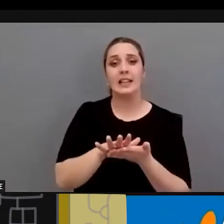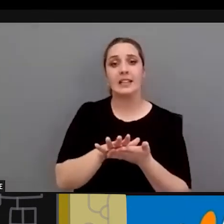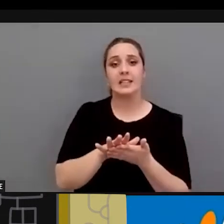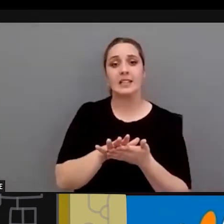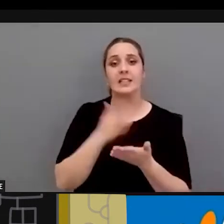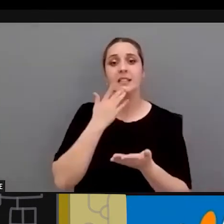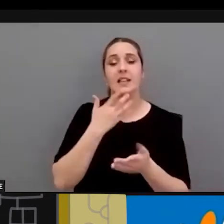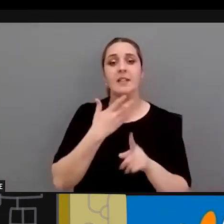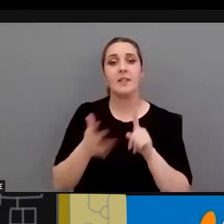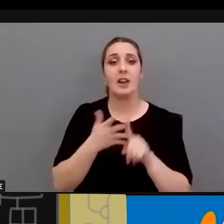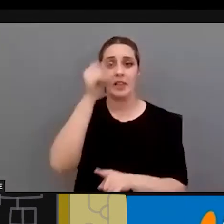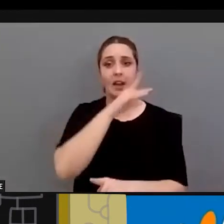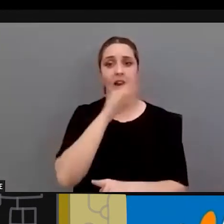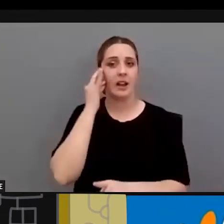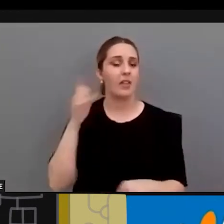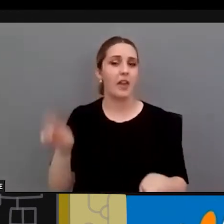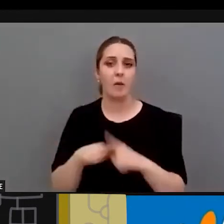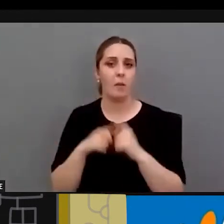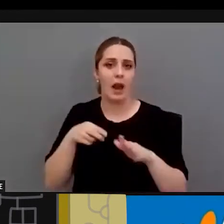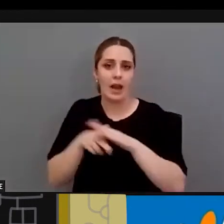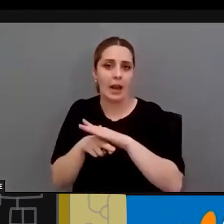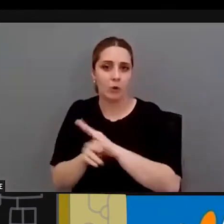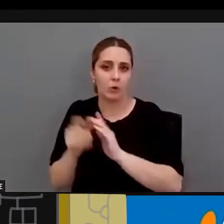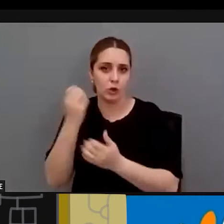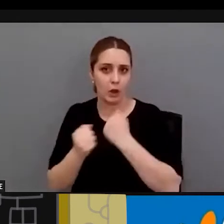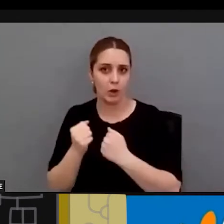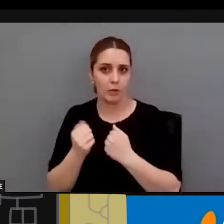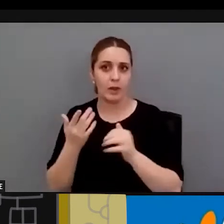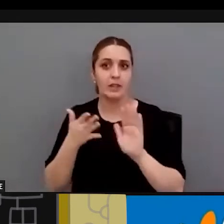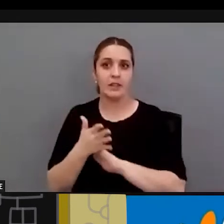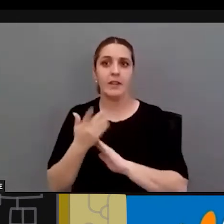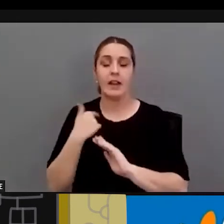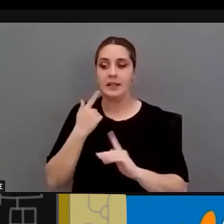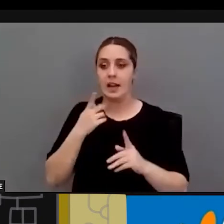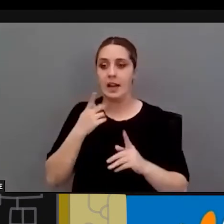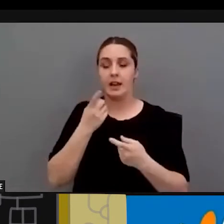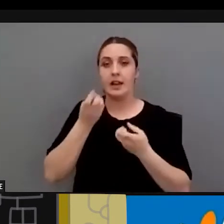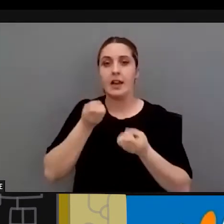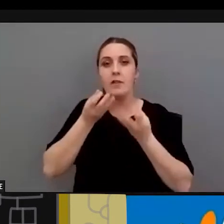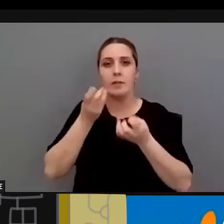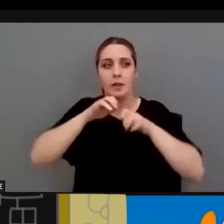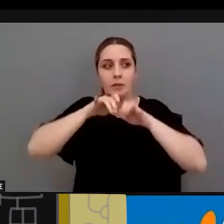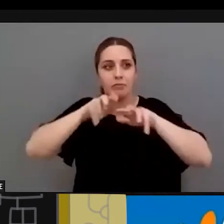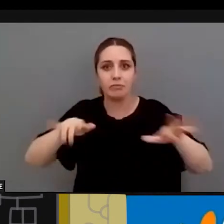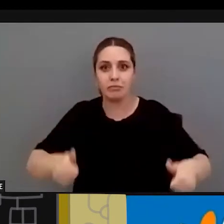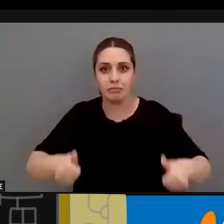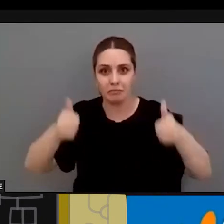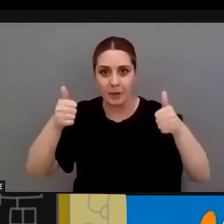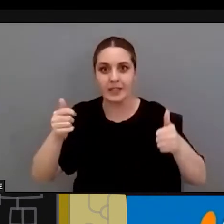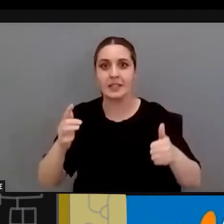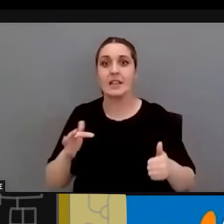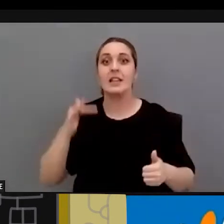de género independientemente de los recursos y demás por lo tanto empieza a fluir más la información y luego también ha habido una cuestión